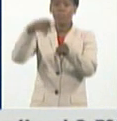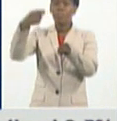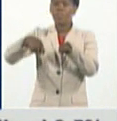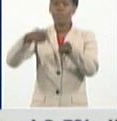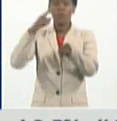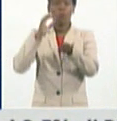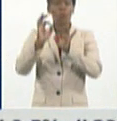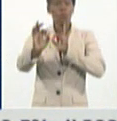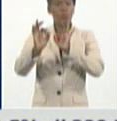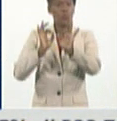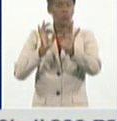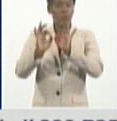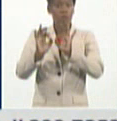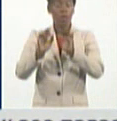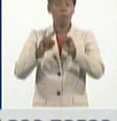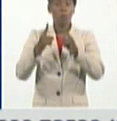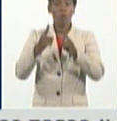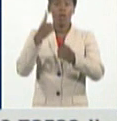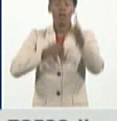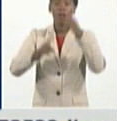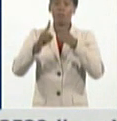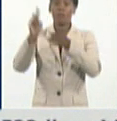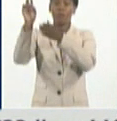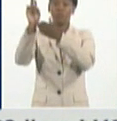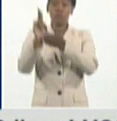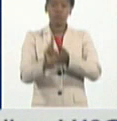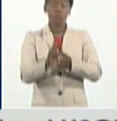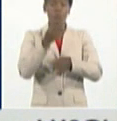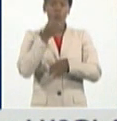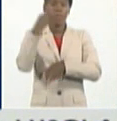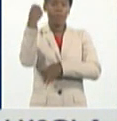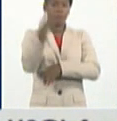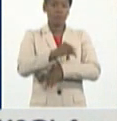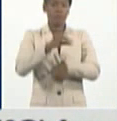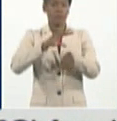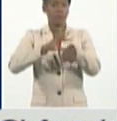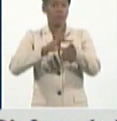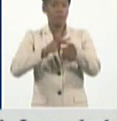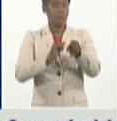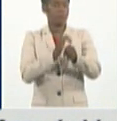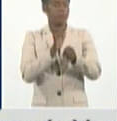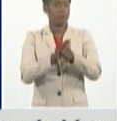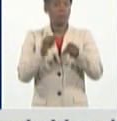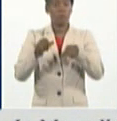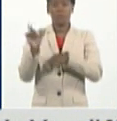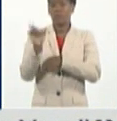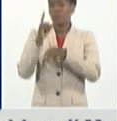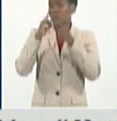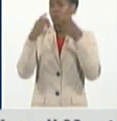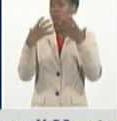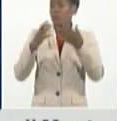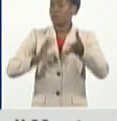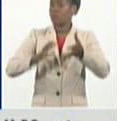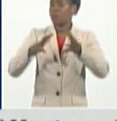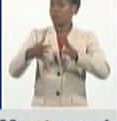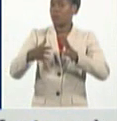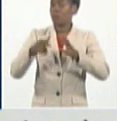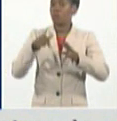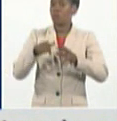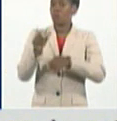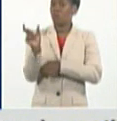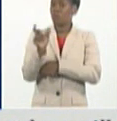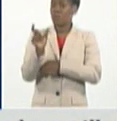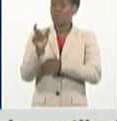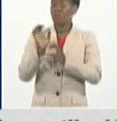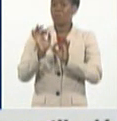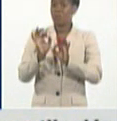consecuencia de visitas que se producen en sus domicilios. Hoy también es un día complejo. Hoy muy malo, el más malo desde el